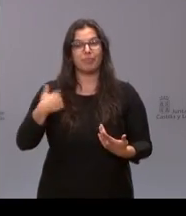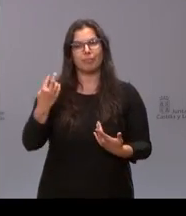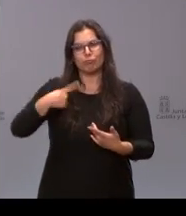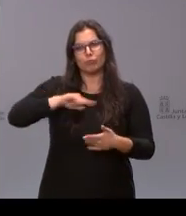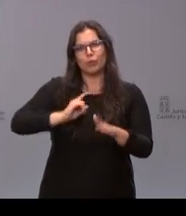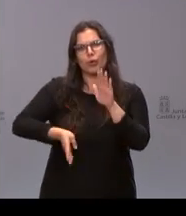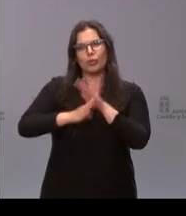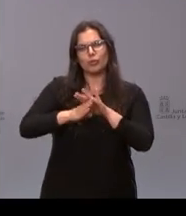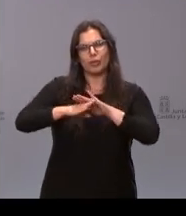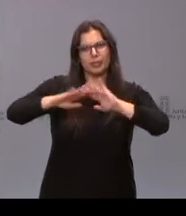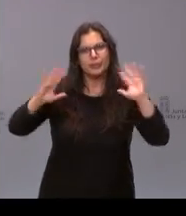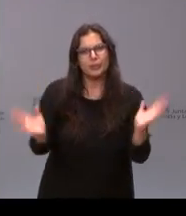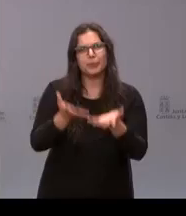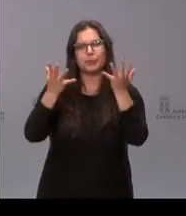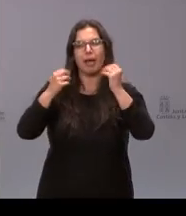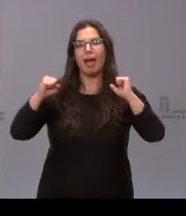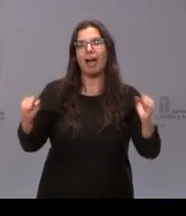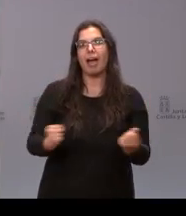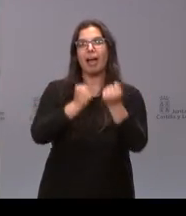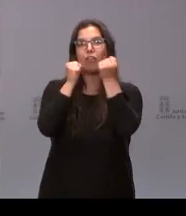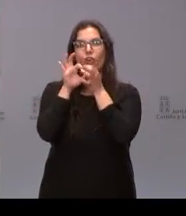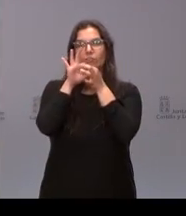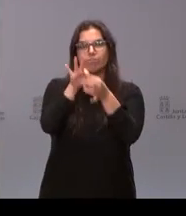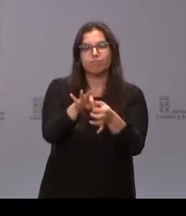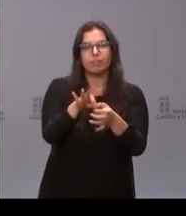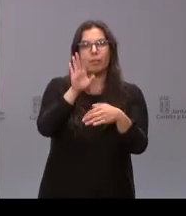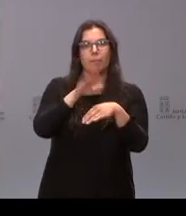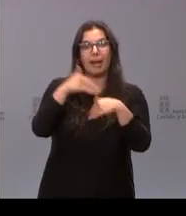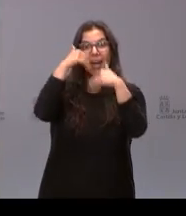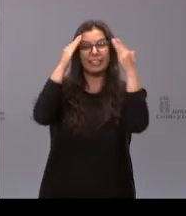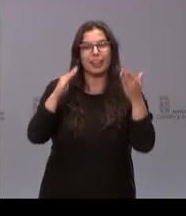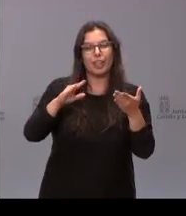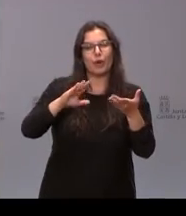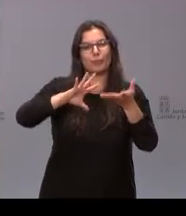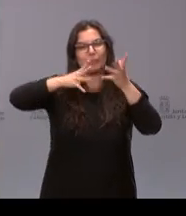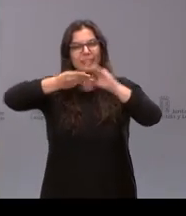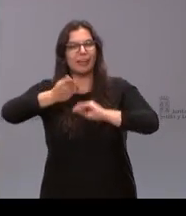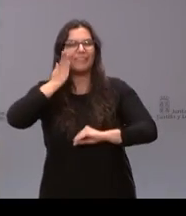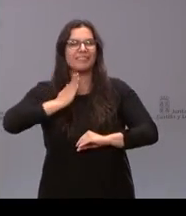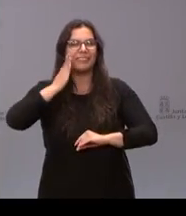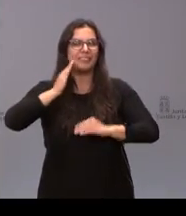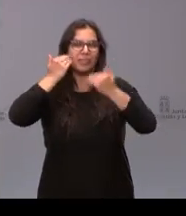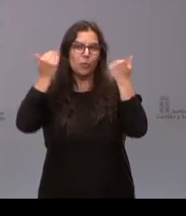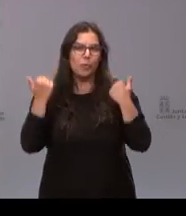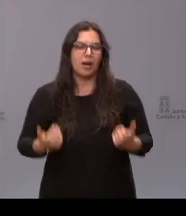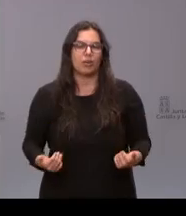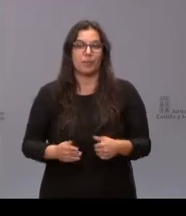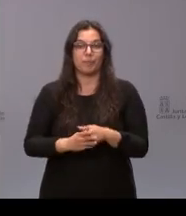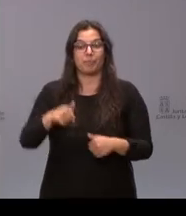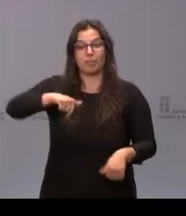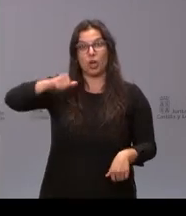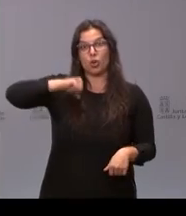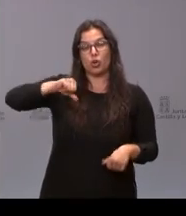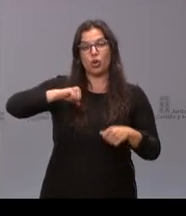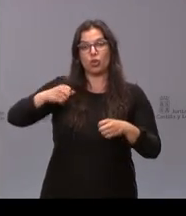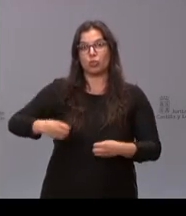fomentando acciones relacionadas con la humanización y la atención este hospital no es